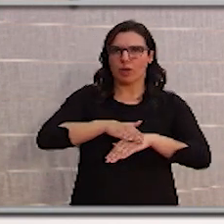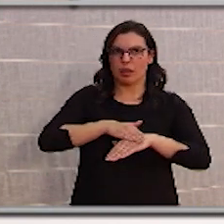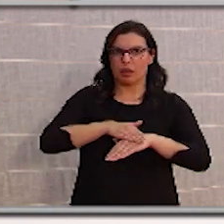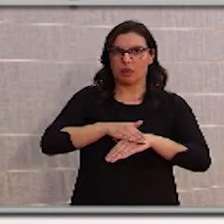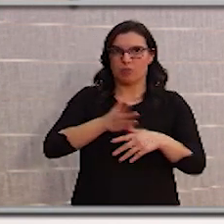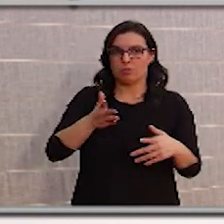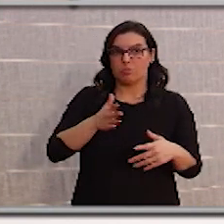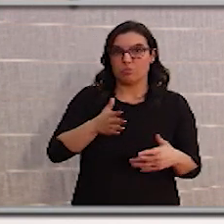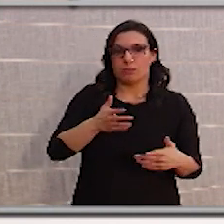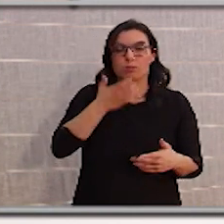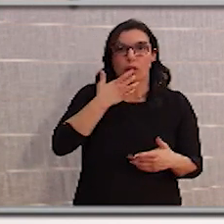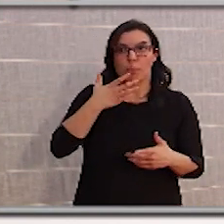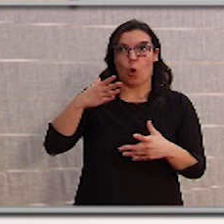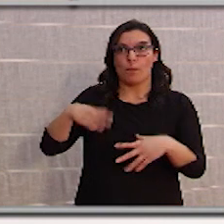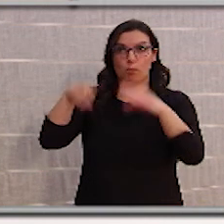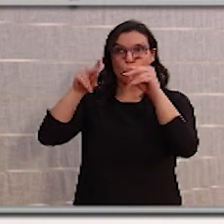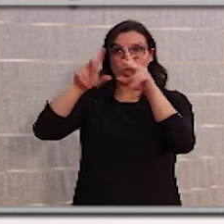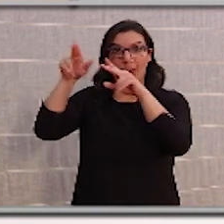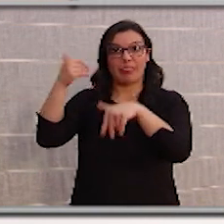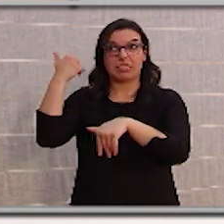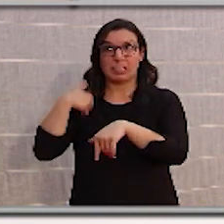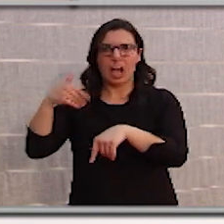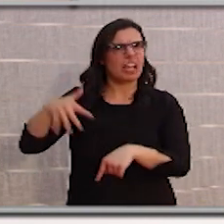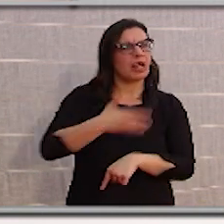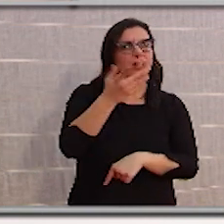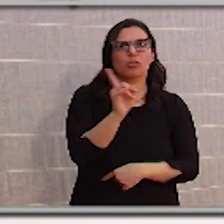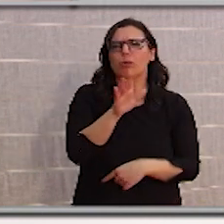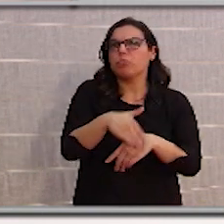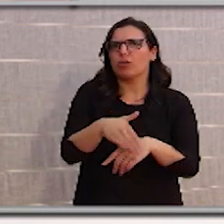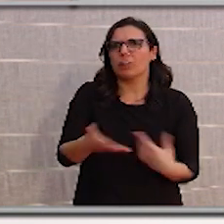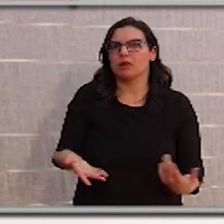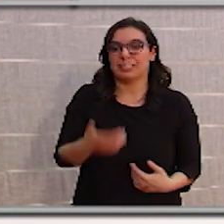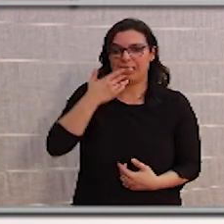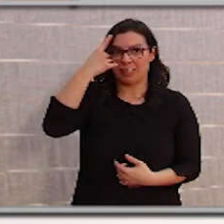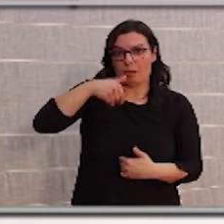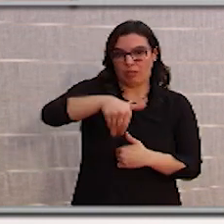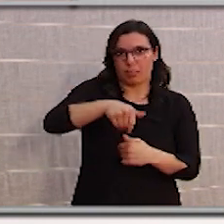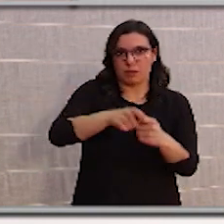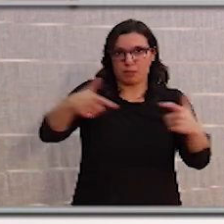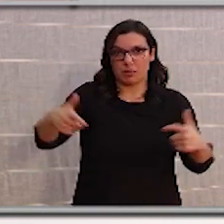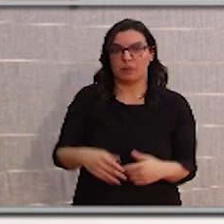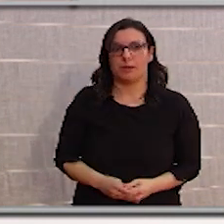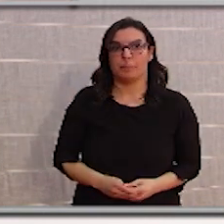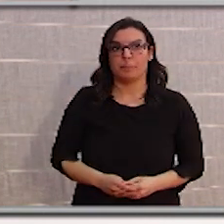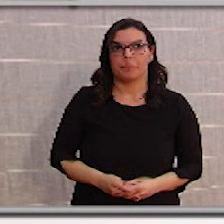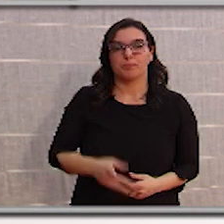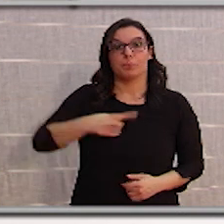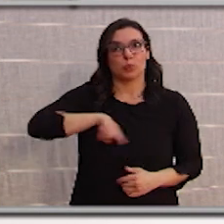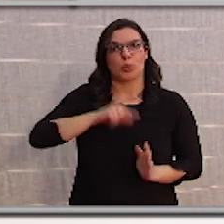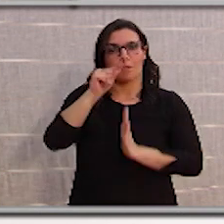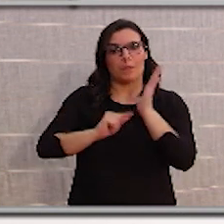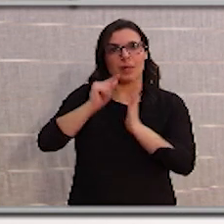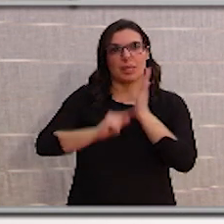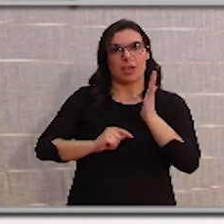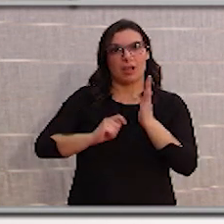medidas que están tomando en Burgos y en Miranda de Ebro? Bueno, estamos tomando las medidas más duras